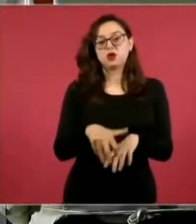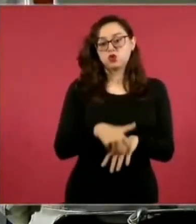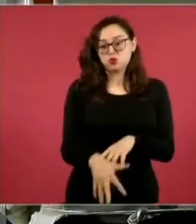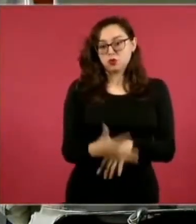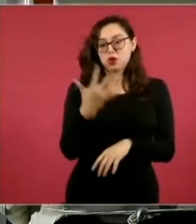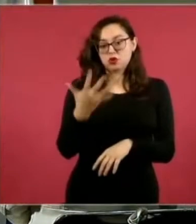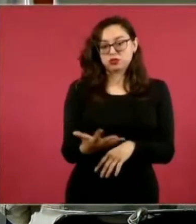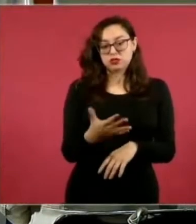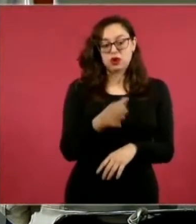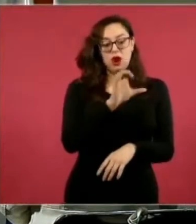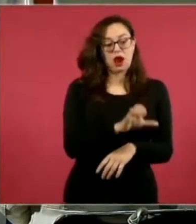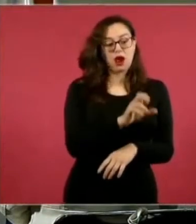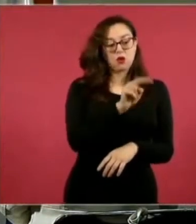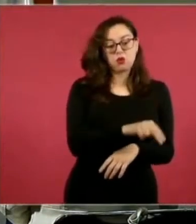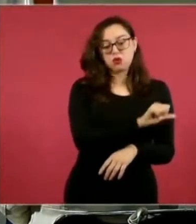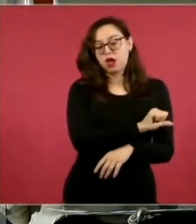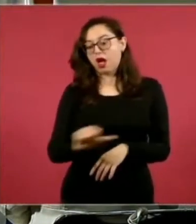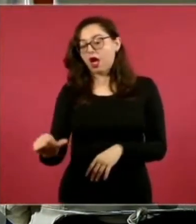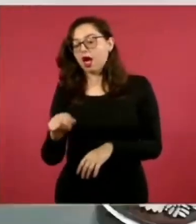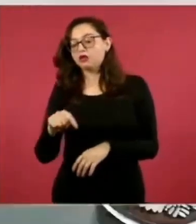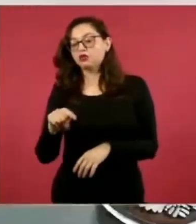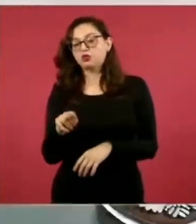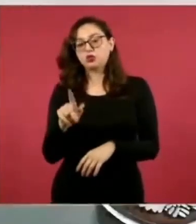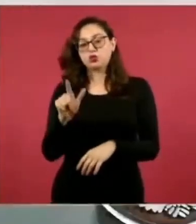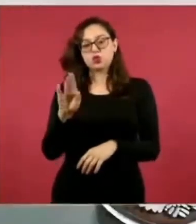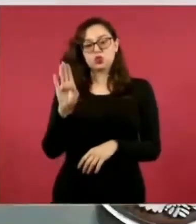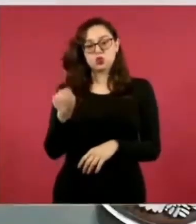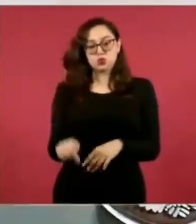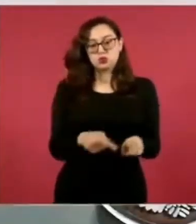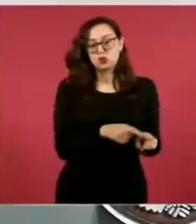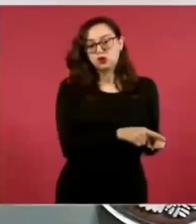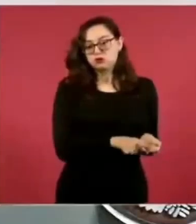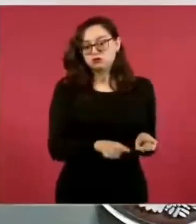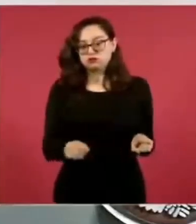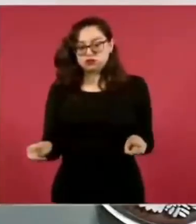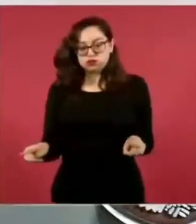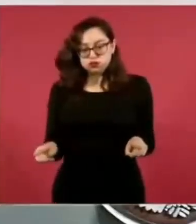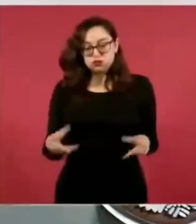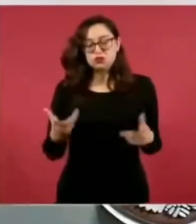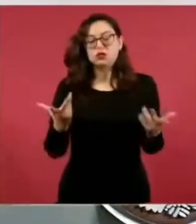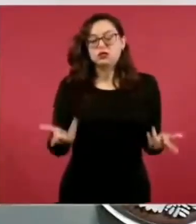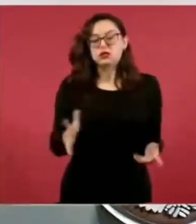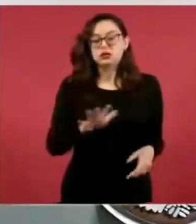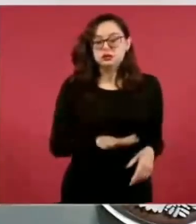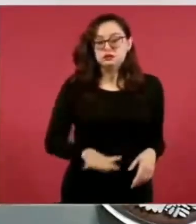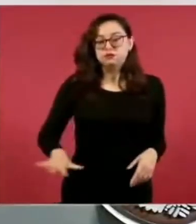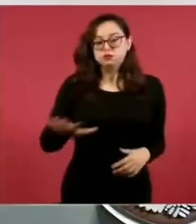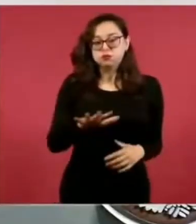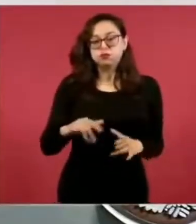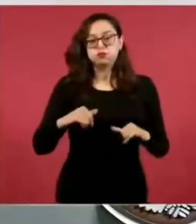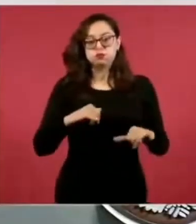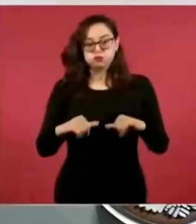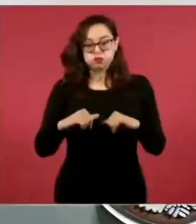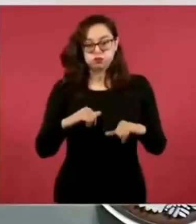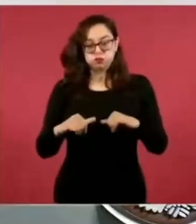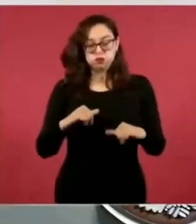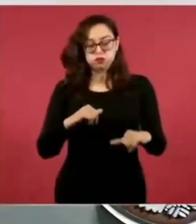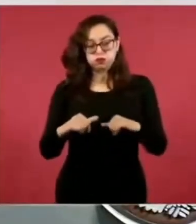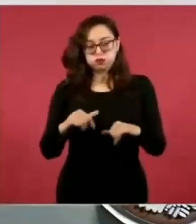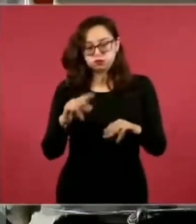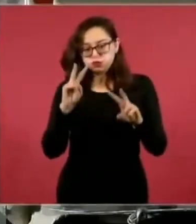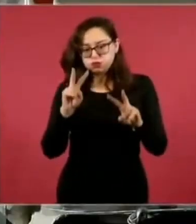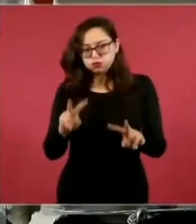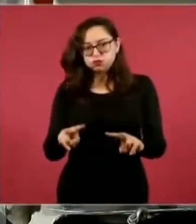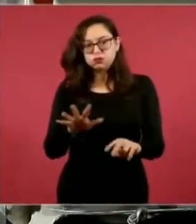de Cancún a Tulum, atravesando toda la Riviera Maya, esa área geográfica que en